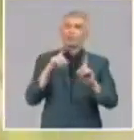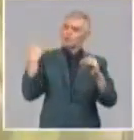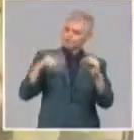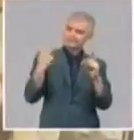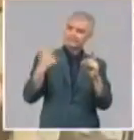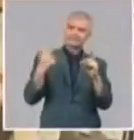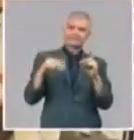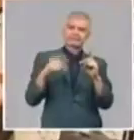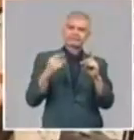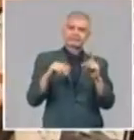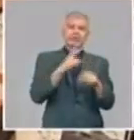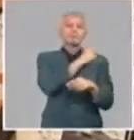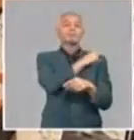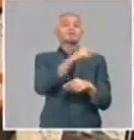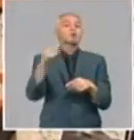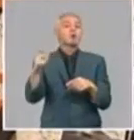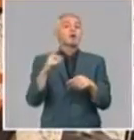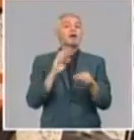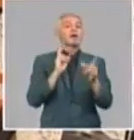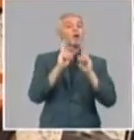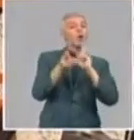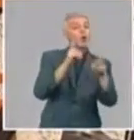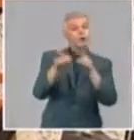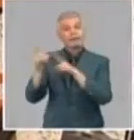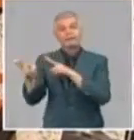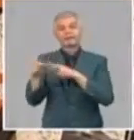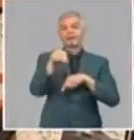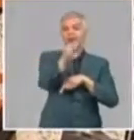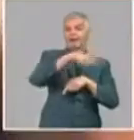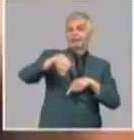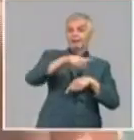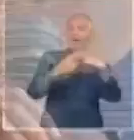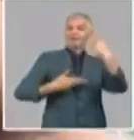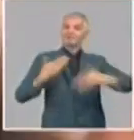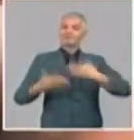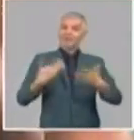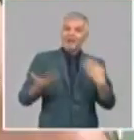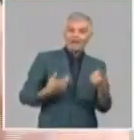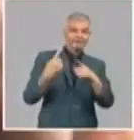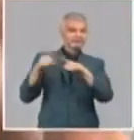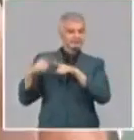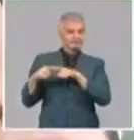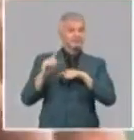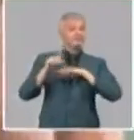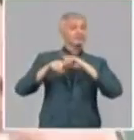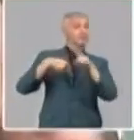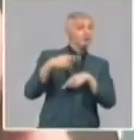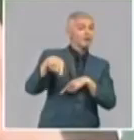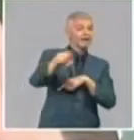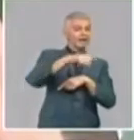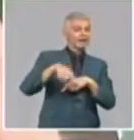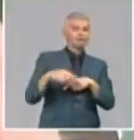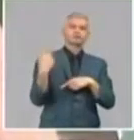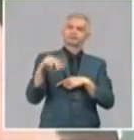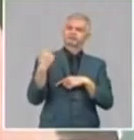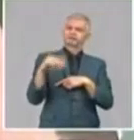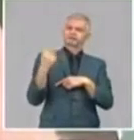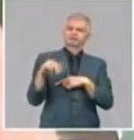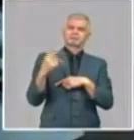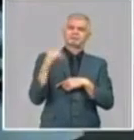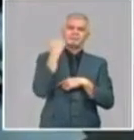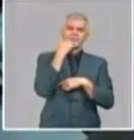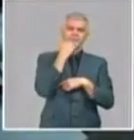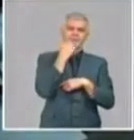tal que los profesores orientan, se realizan actividades y después ellos por supuesto van sistematizando esa